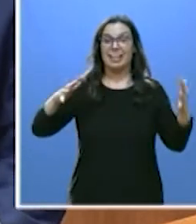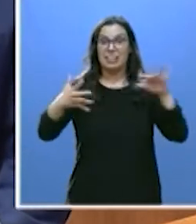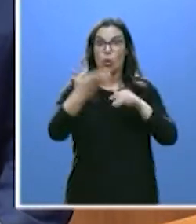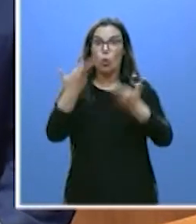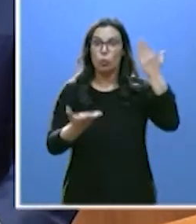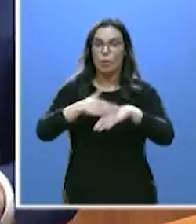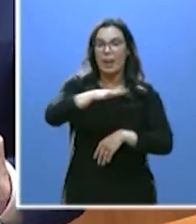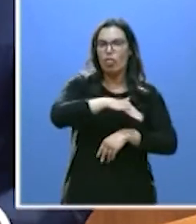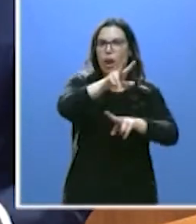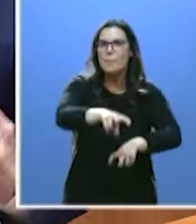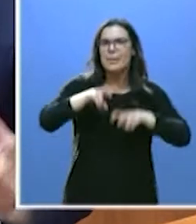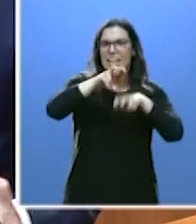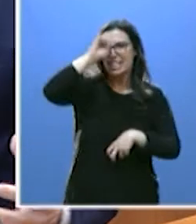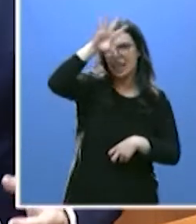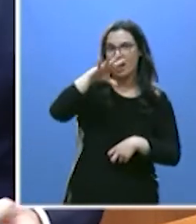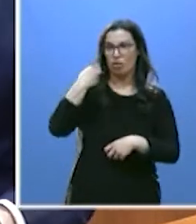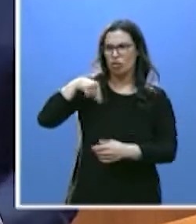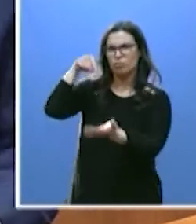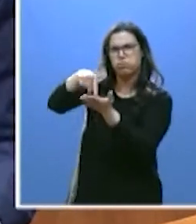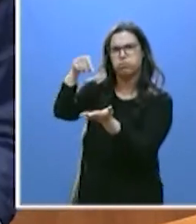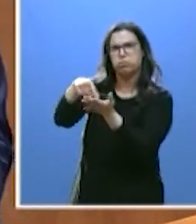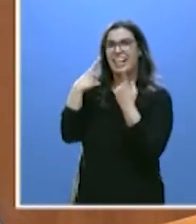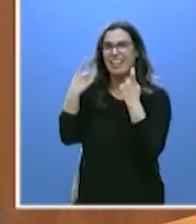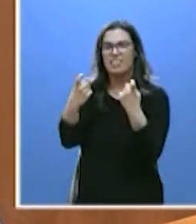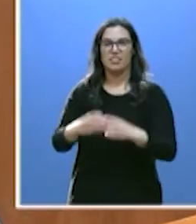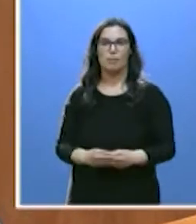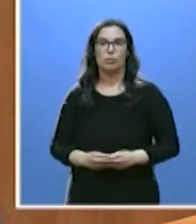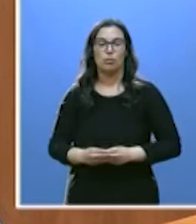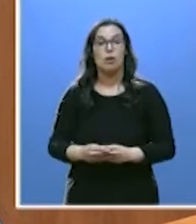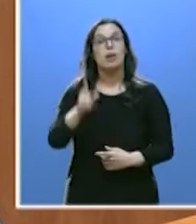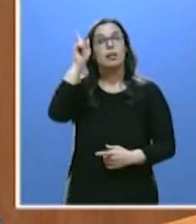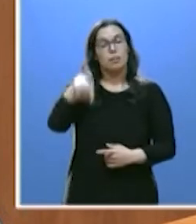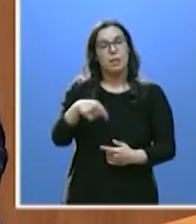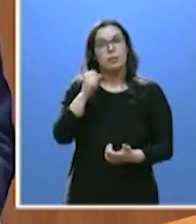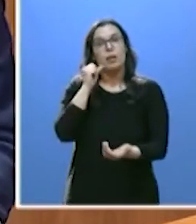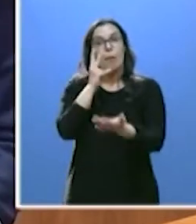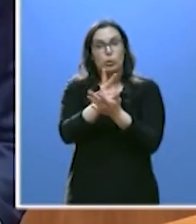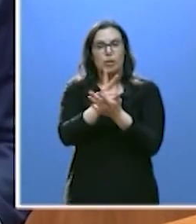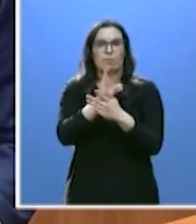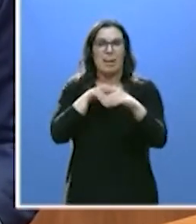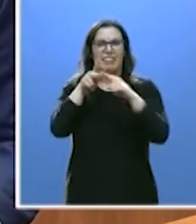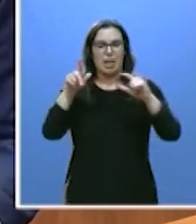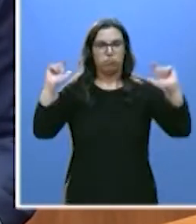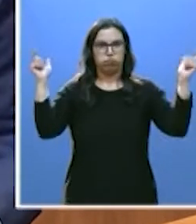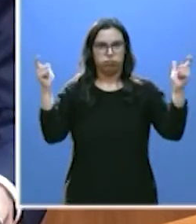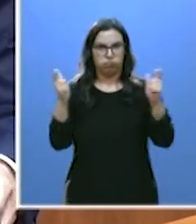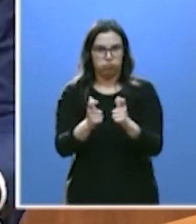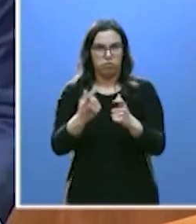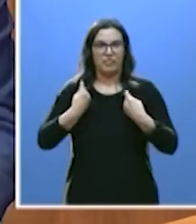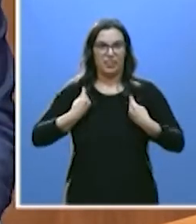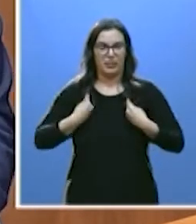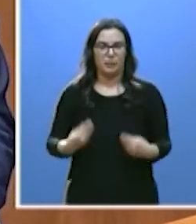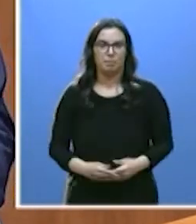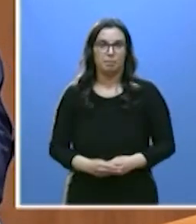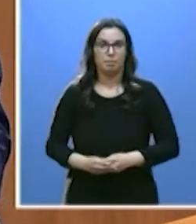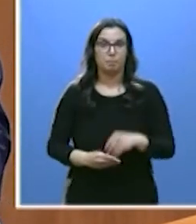cuencas mineras que tanto reclamamos y necesitamos y también apostar por el reto demográfico. Se debe usted